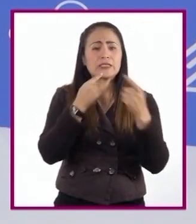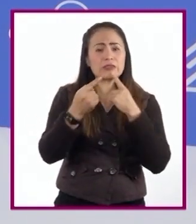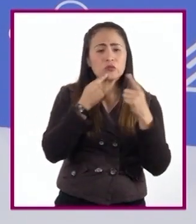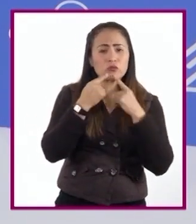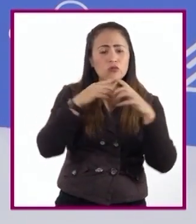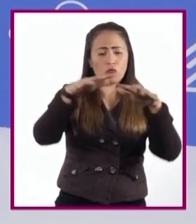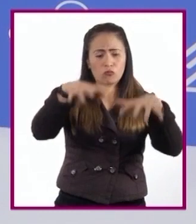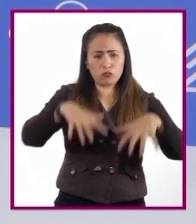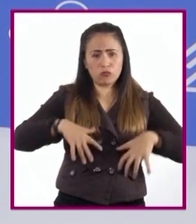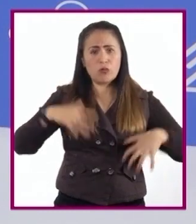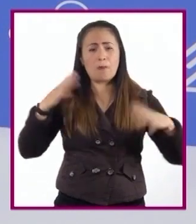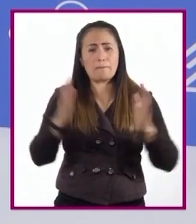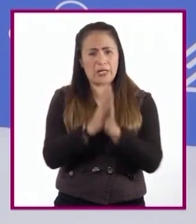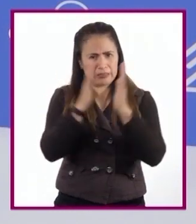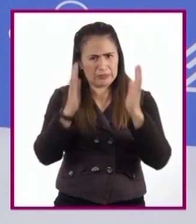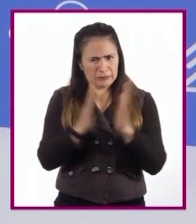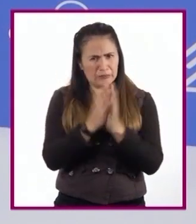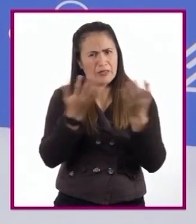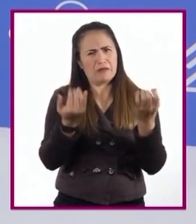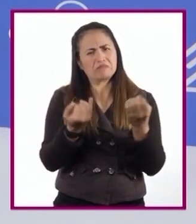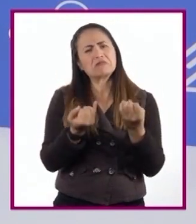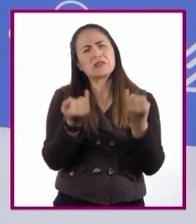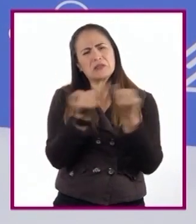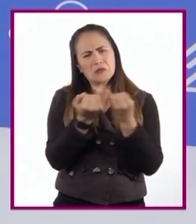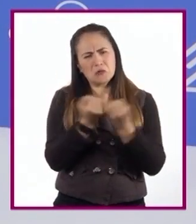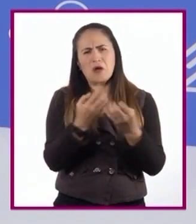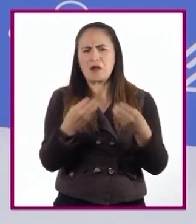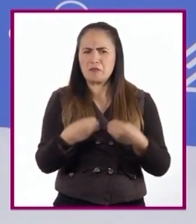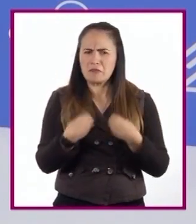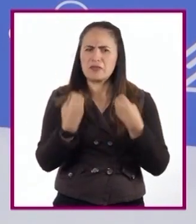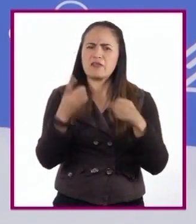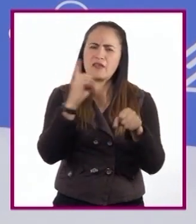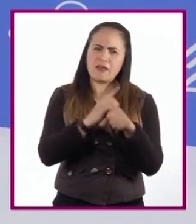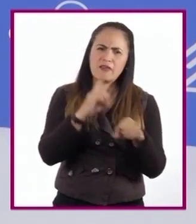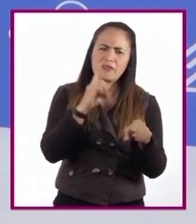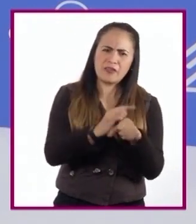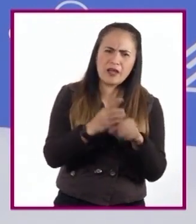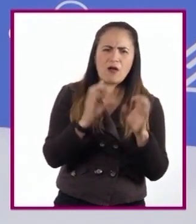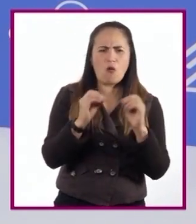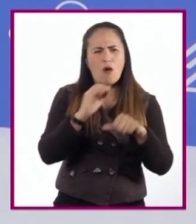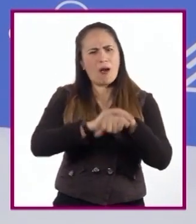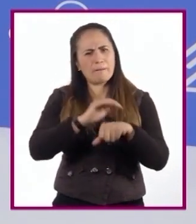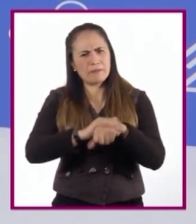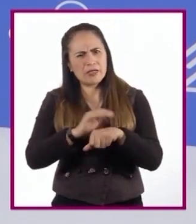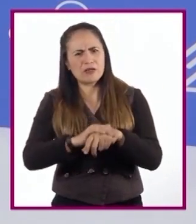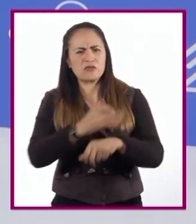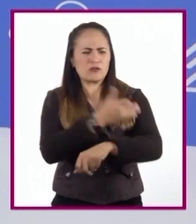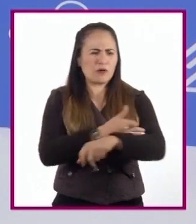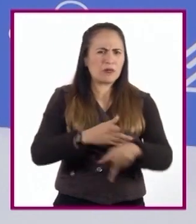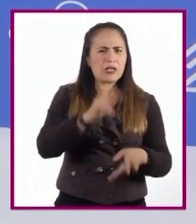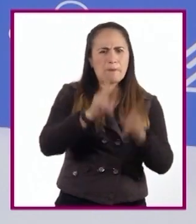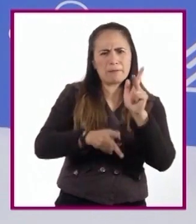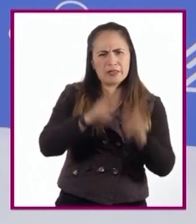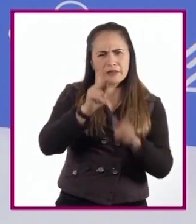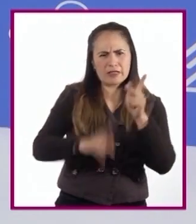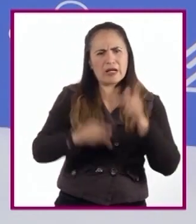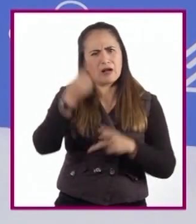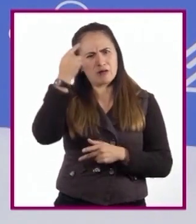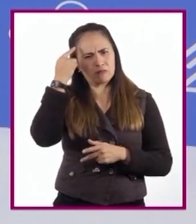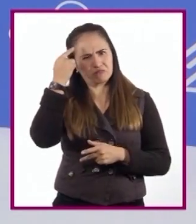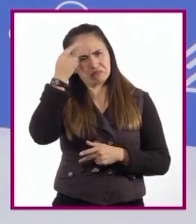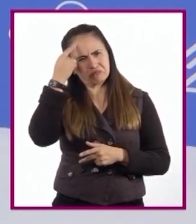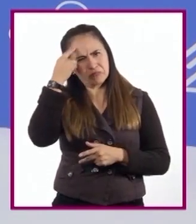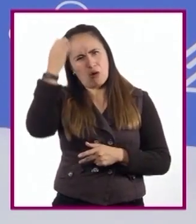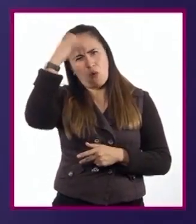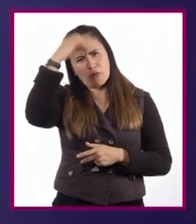pero también lo es en la vida cotidiana, cuando charlamos con familiares o amigos y queremos acercarlos a nuestros puntos de